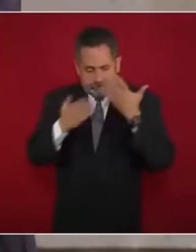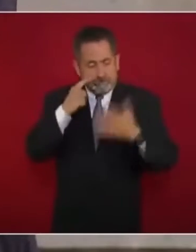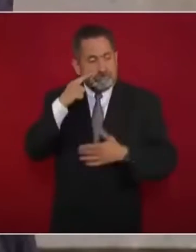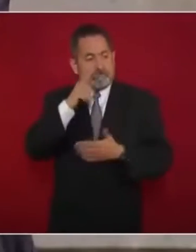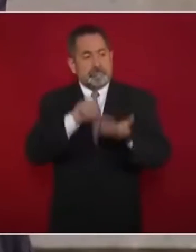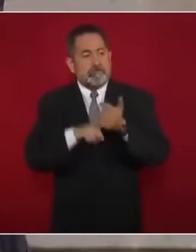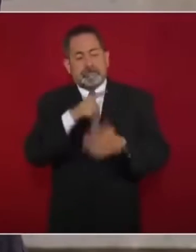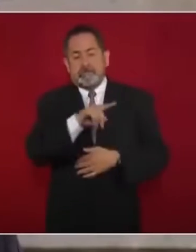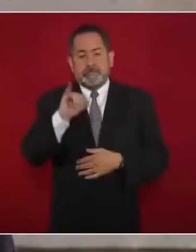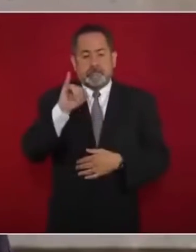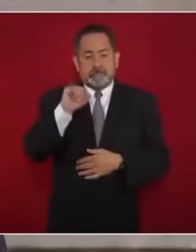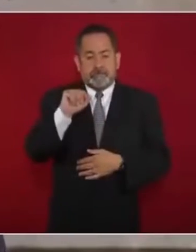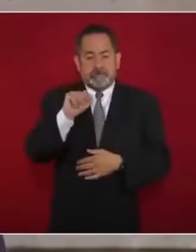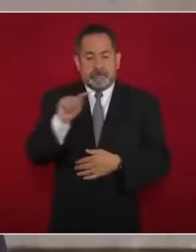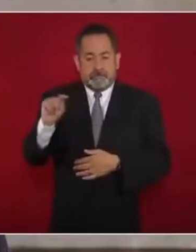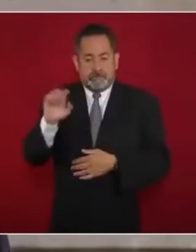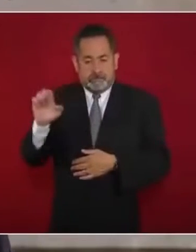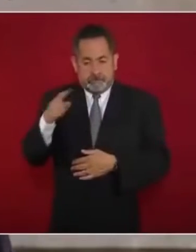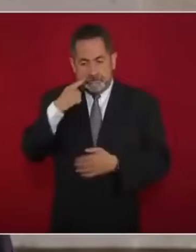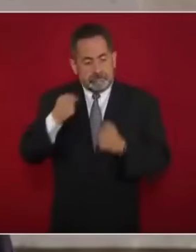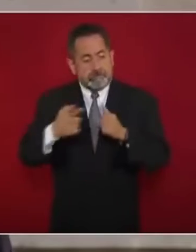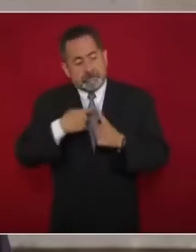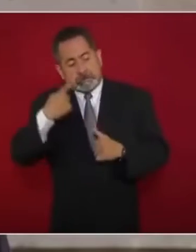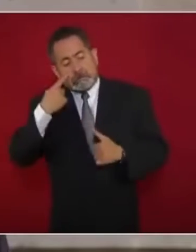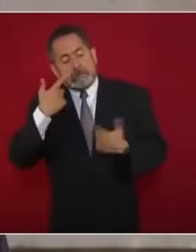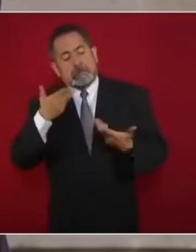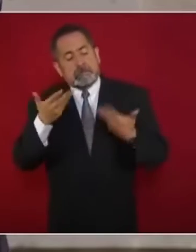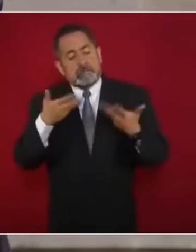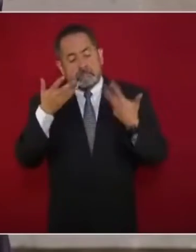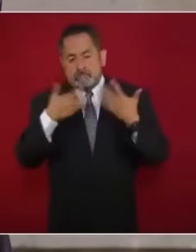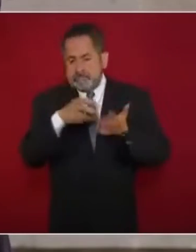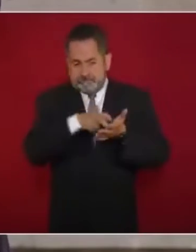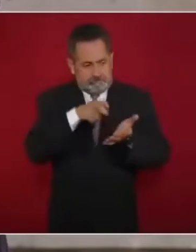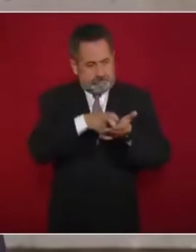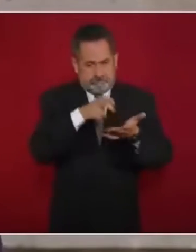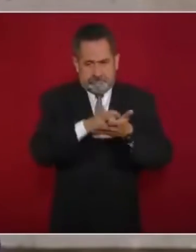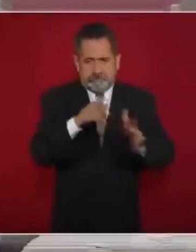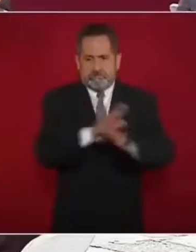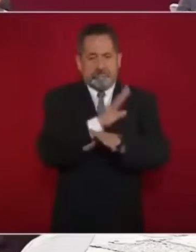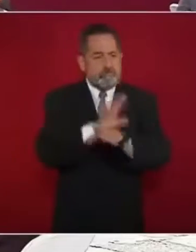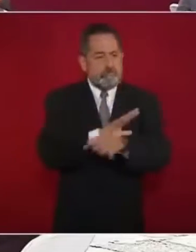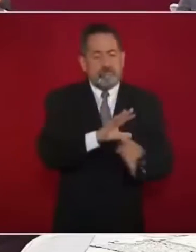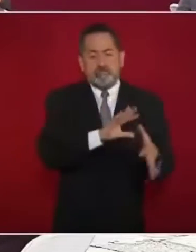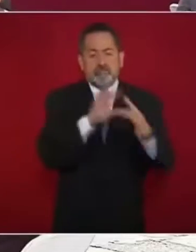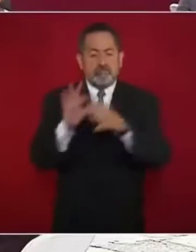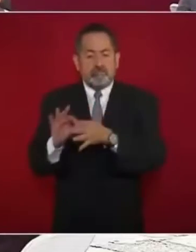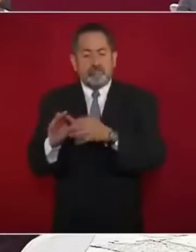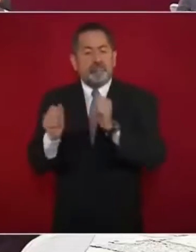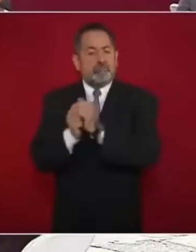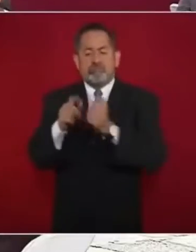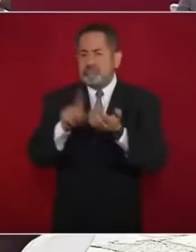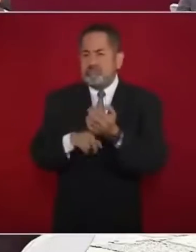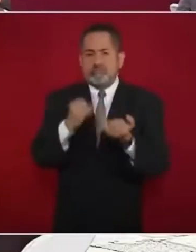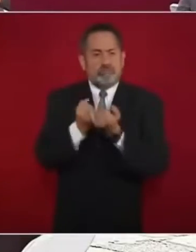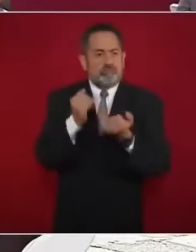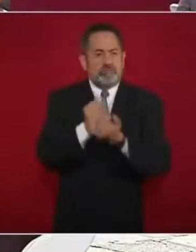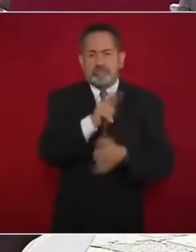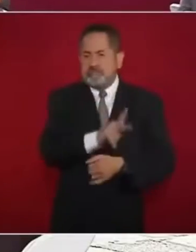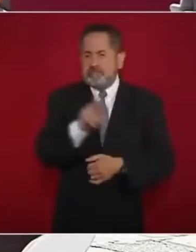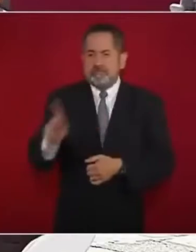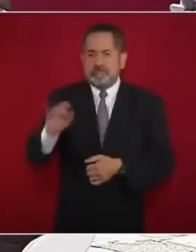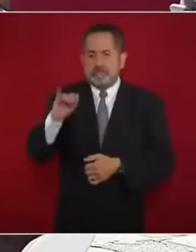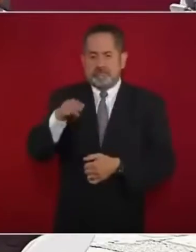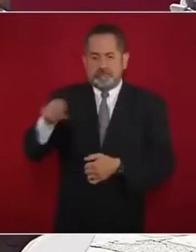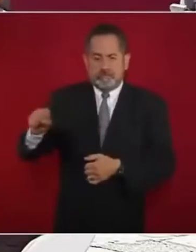Issste con los criterios de la reforma del Instituto Mexicano del Seguro Social.